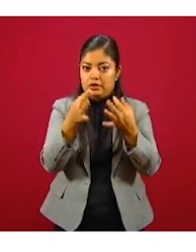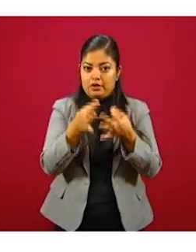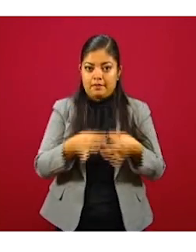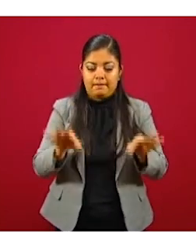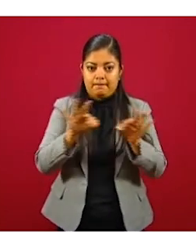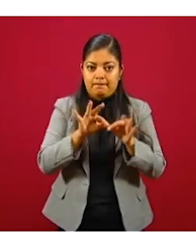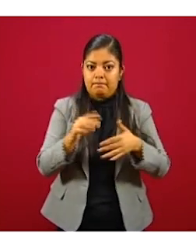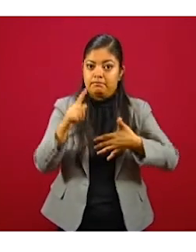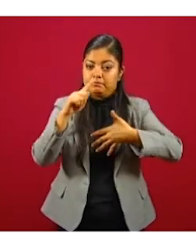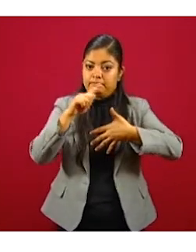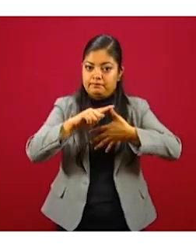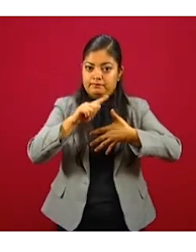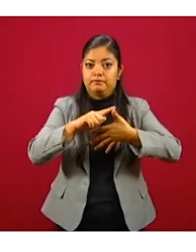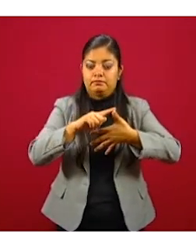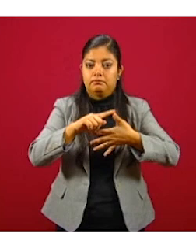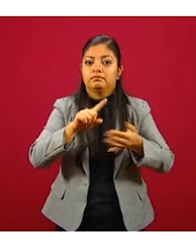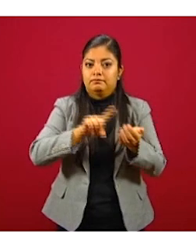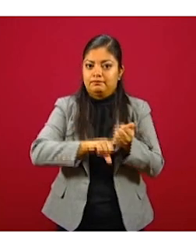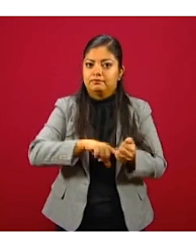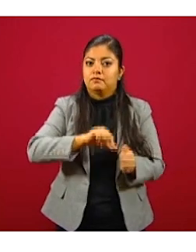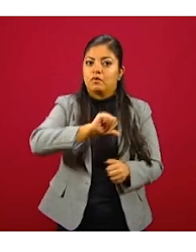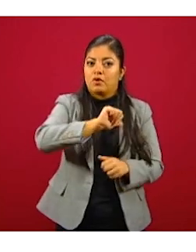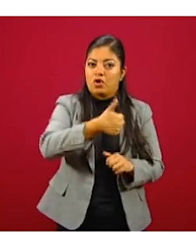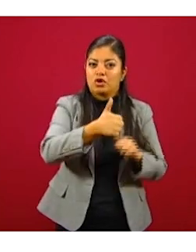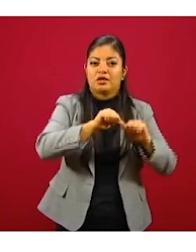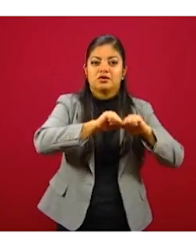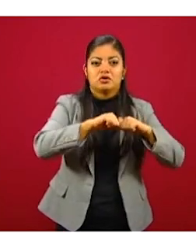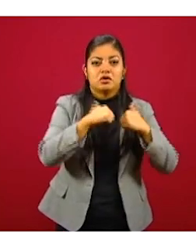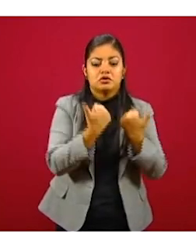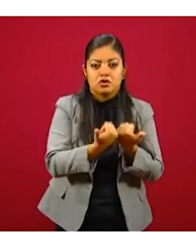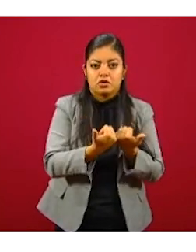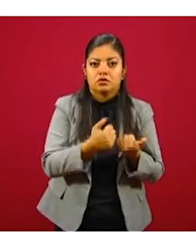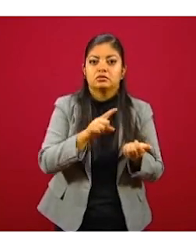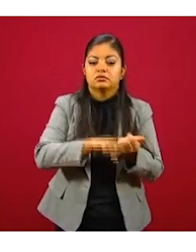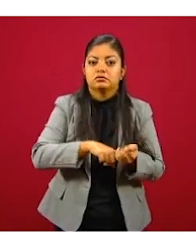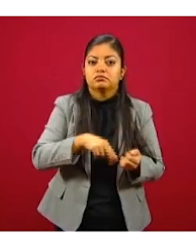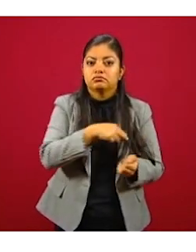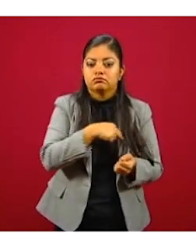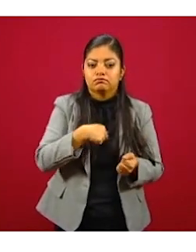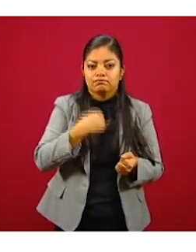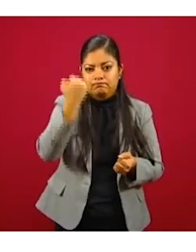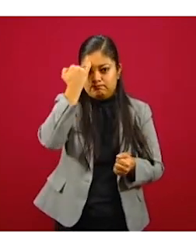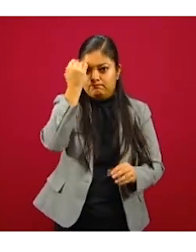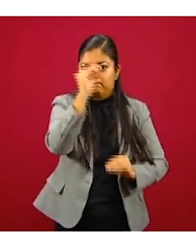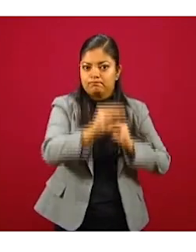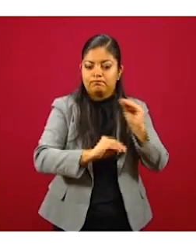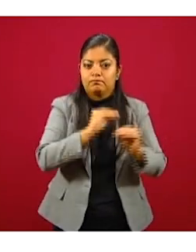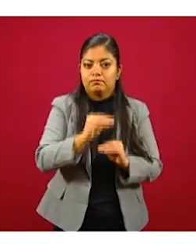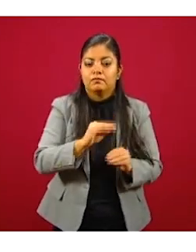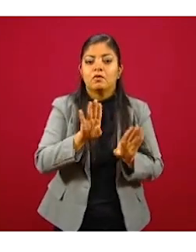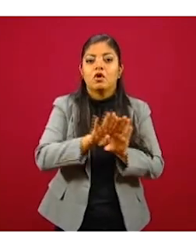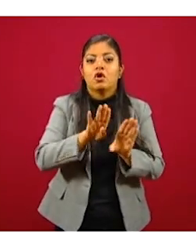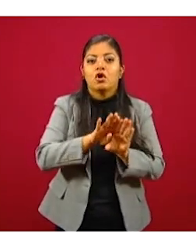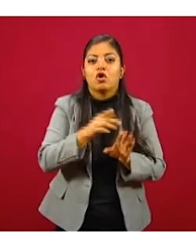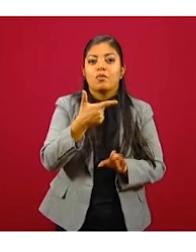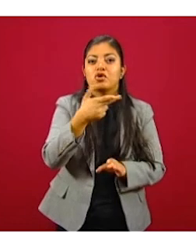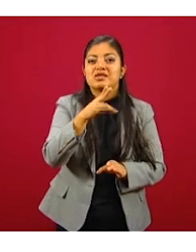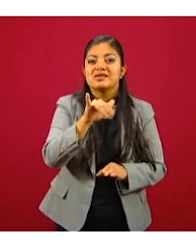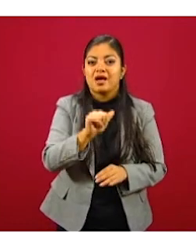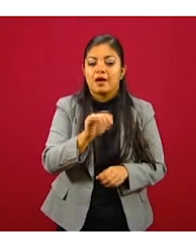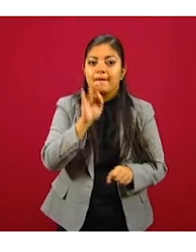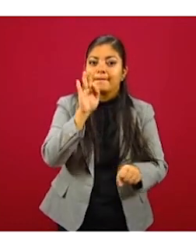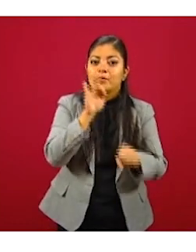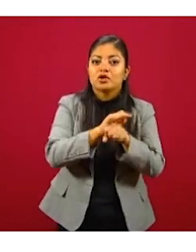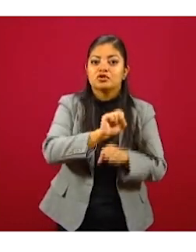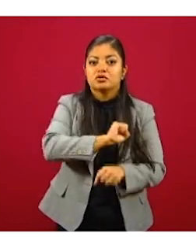Primero, de la mano de muchas otras organizaciones participamos en la elaboración de la guía de la protección de la salud para las